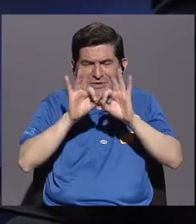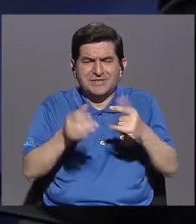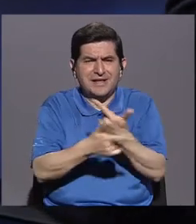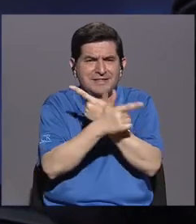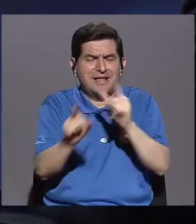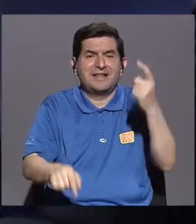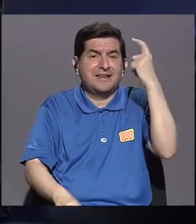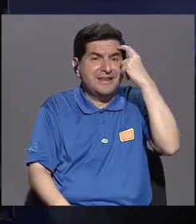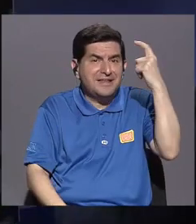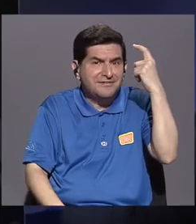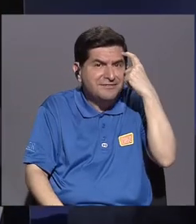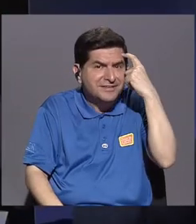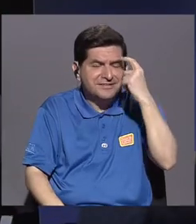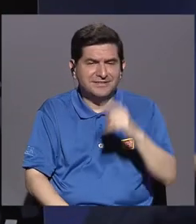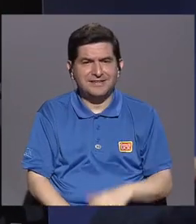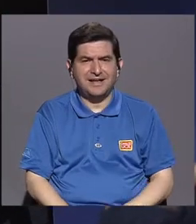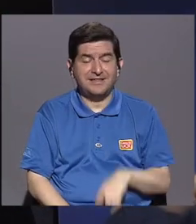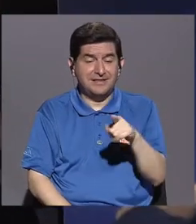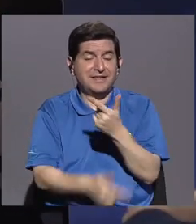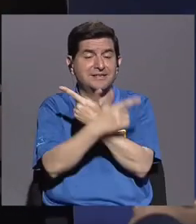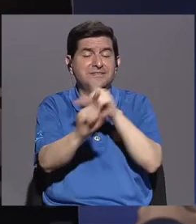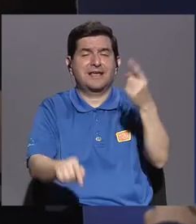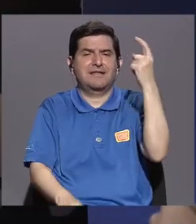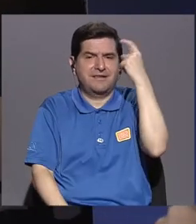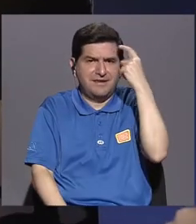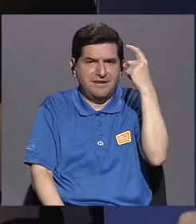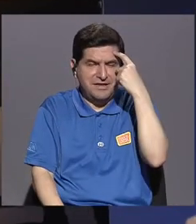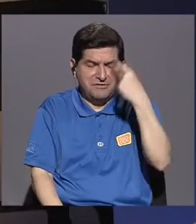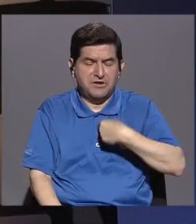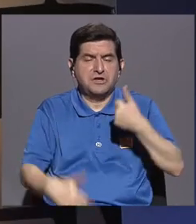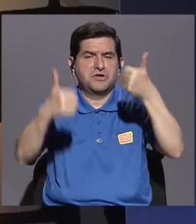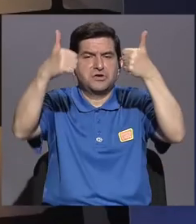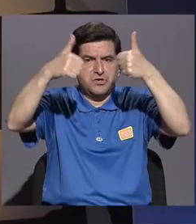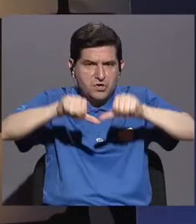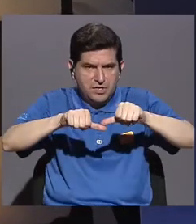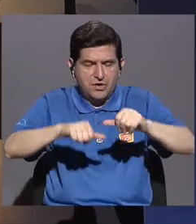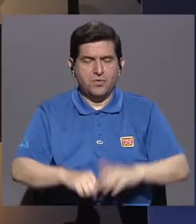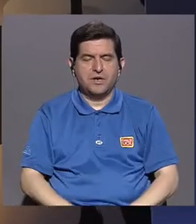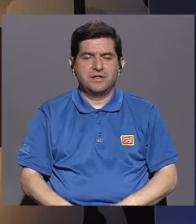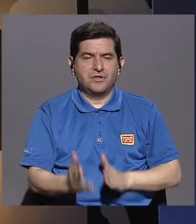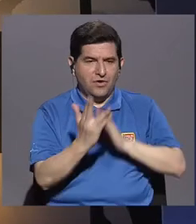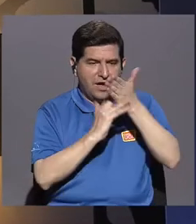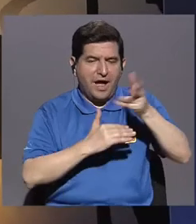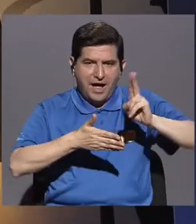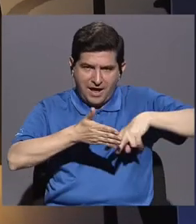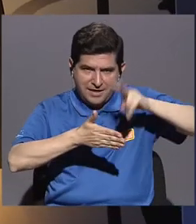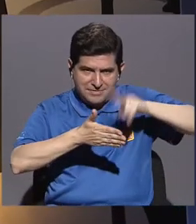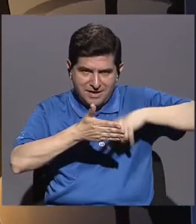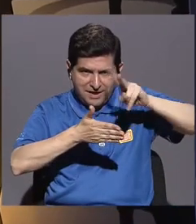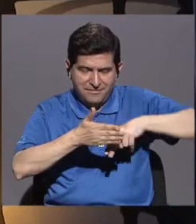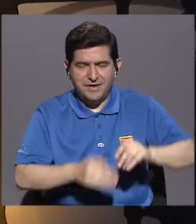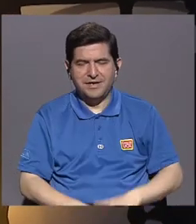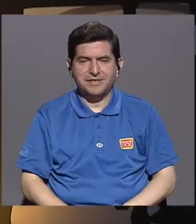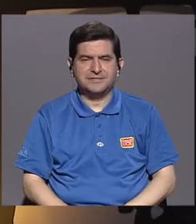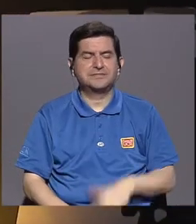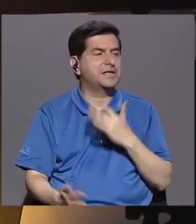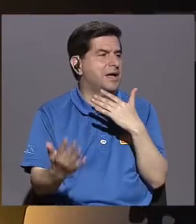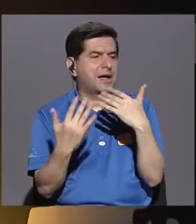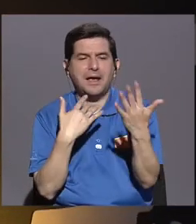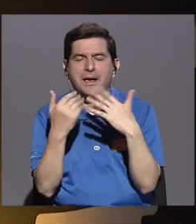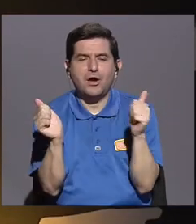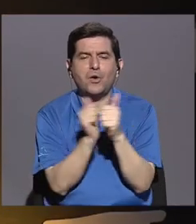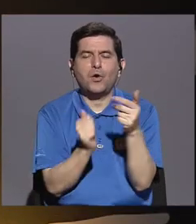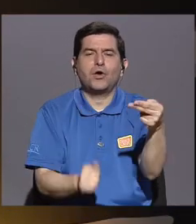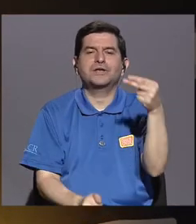libertad de pensamiento y esa libertad de pensamiento yo concuerdo con vos en que se consigue leyendo, generando empatía por medio de